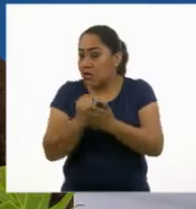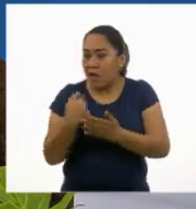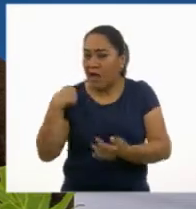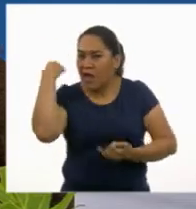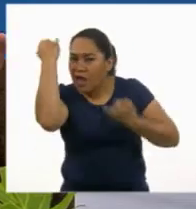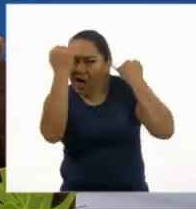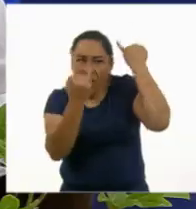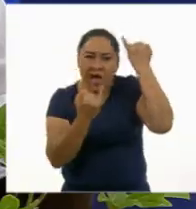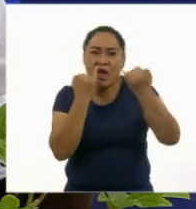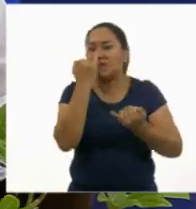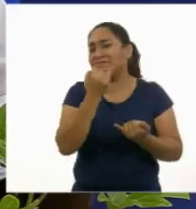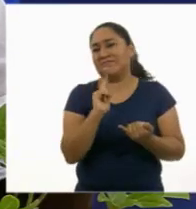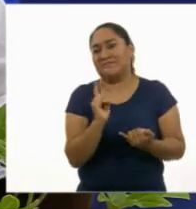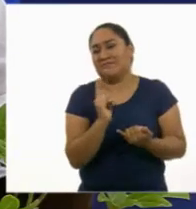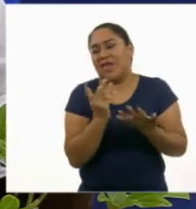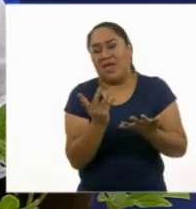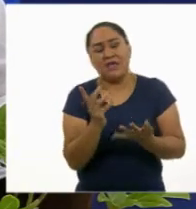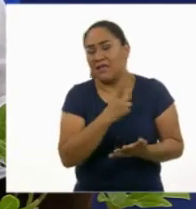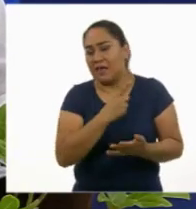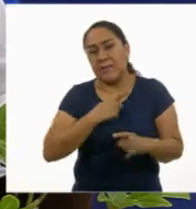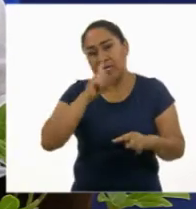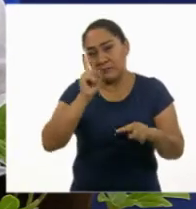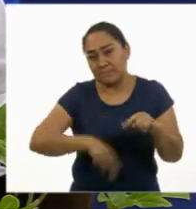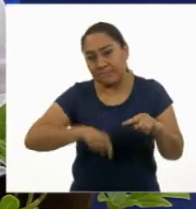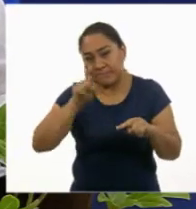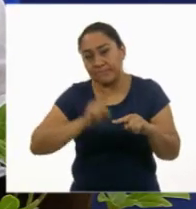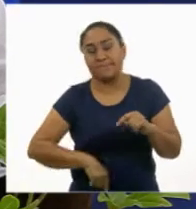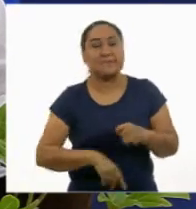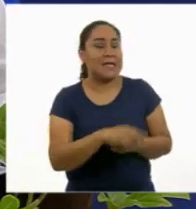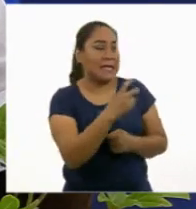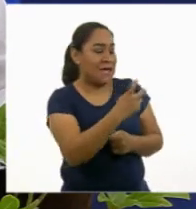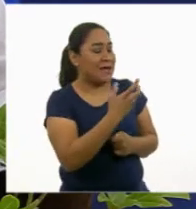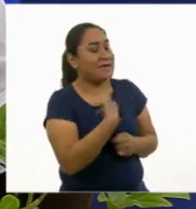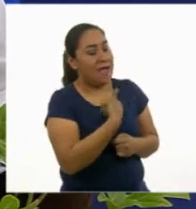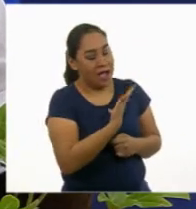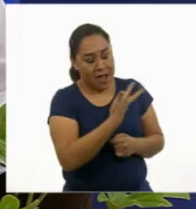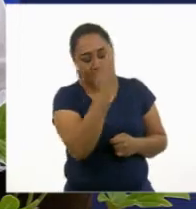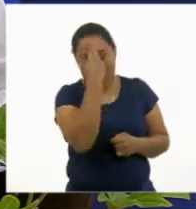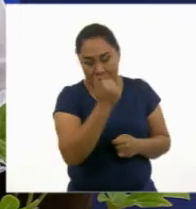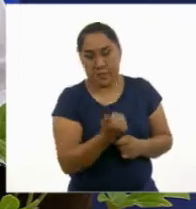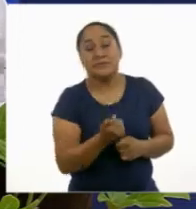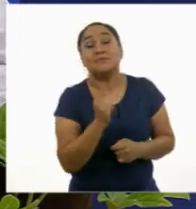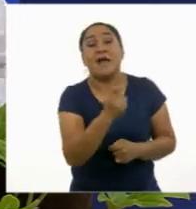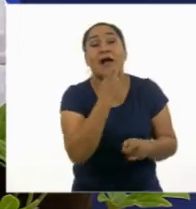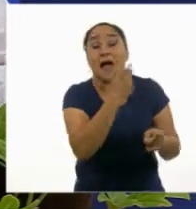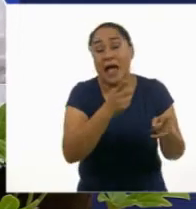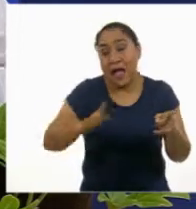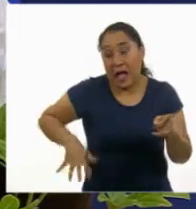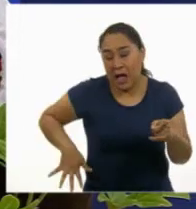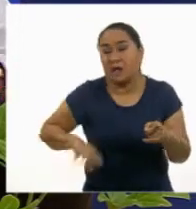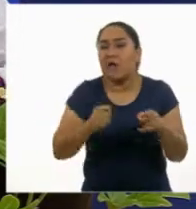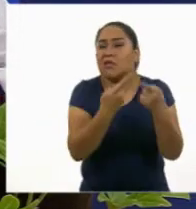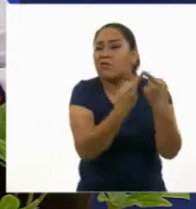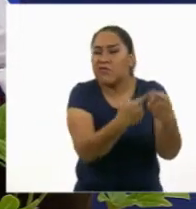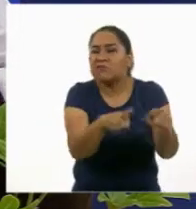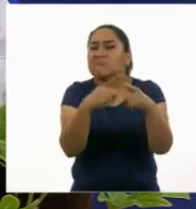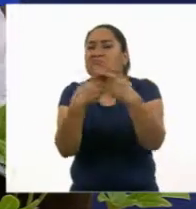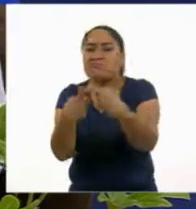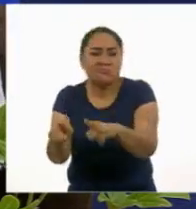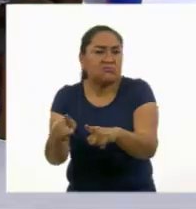erradicar. Estoy de acuerdo contigo. Y como mencionas, la diversidad tiene muchas cosas positivas.